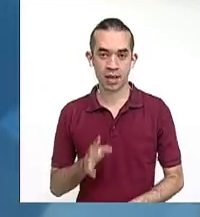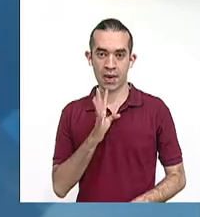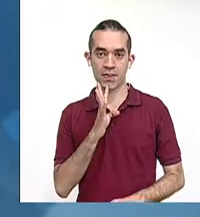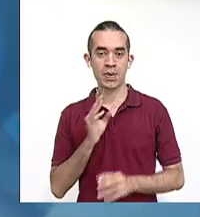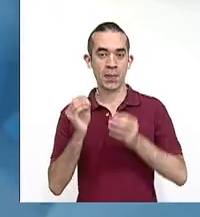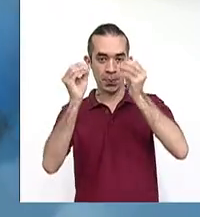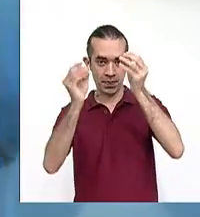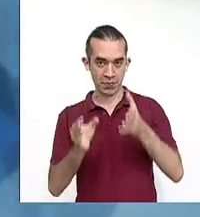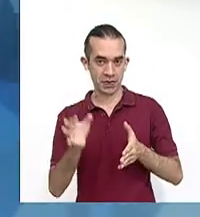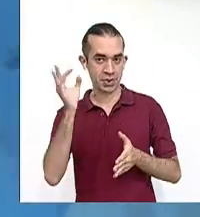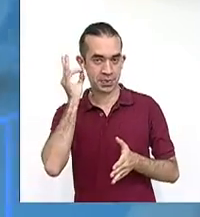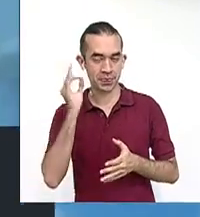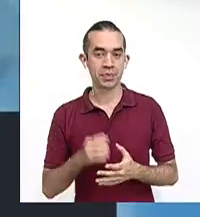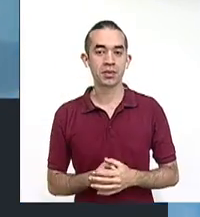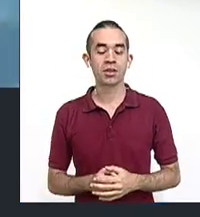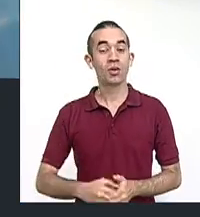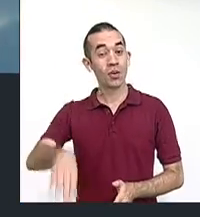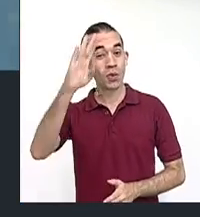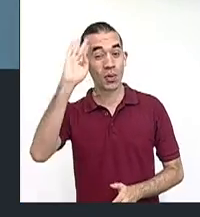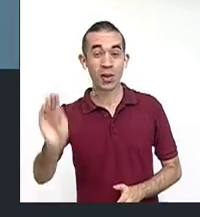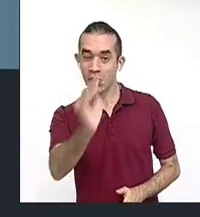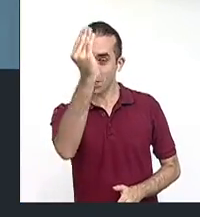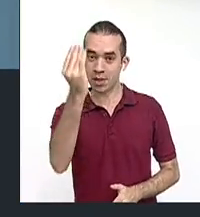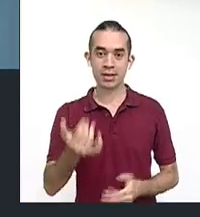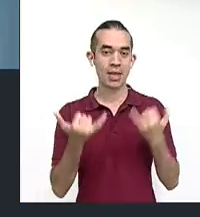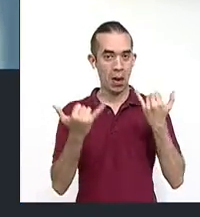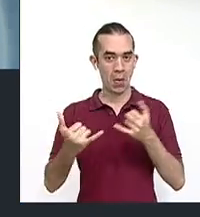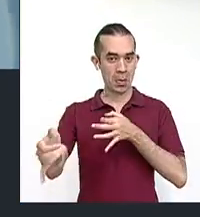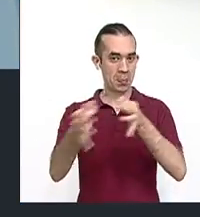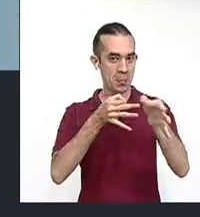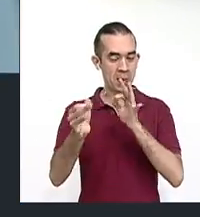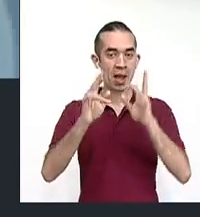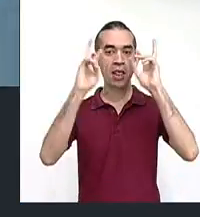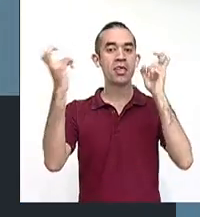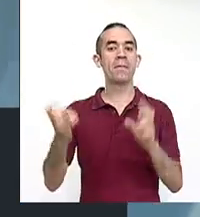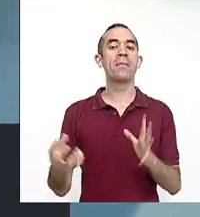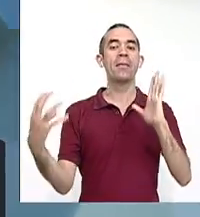Hola, jóvenes. En este segmento hablaremos sobre los procesos ensayísticos.